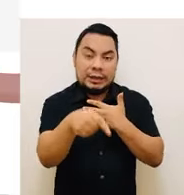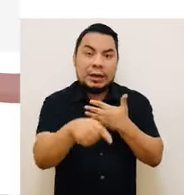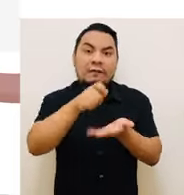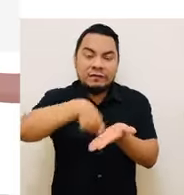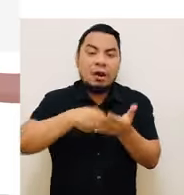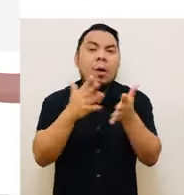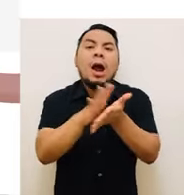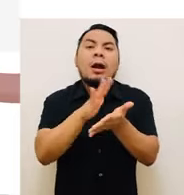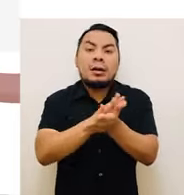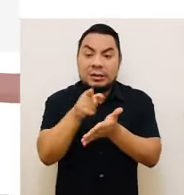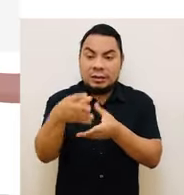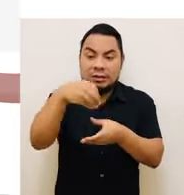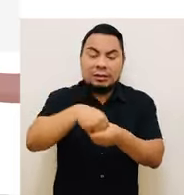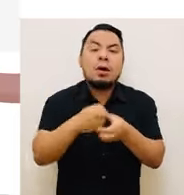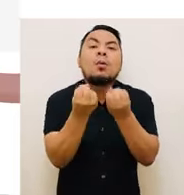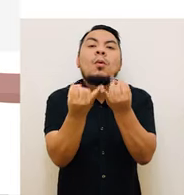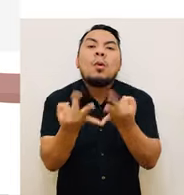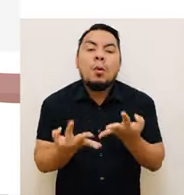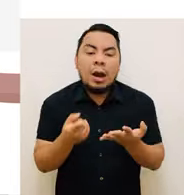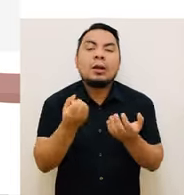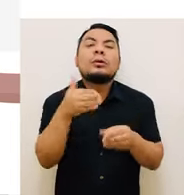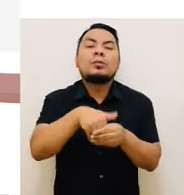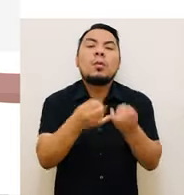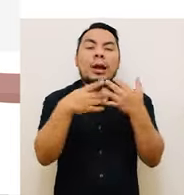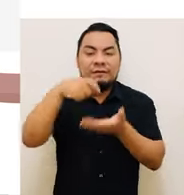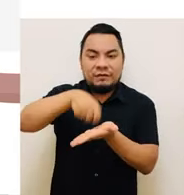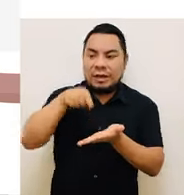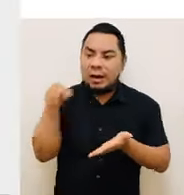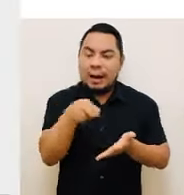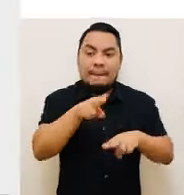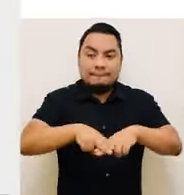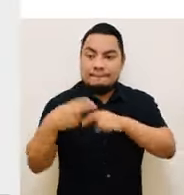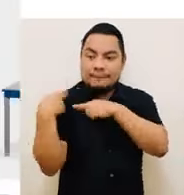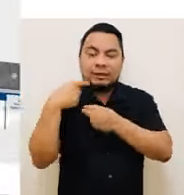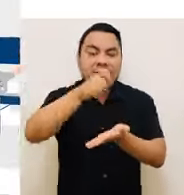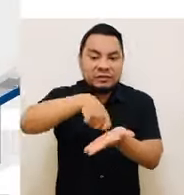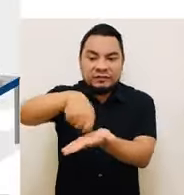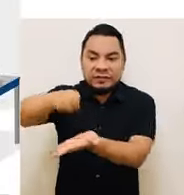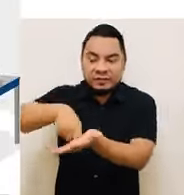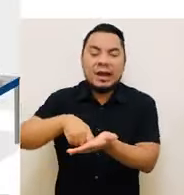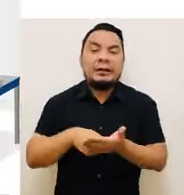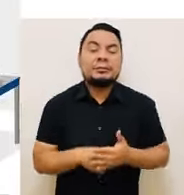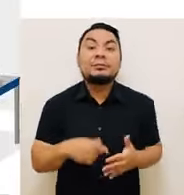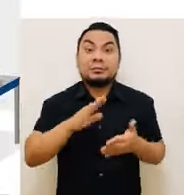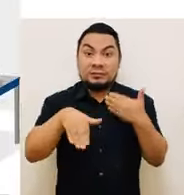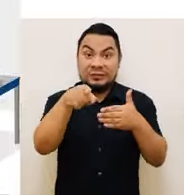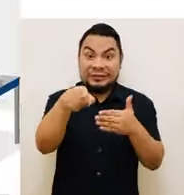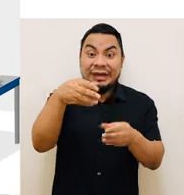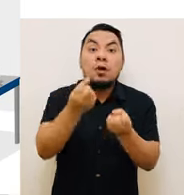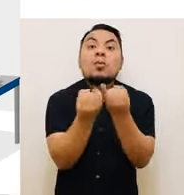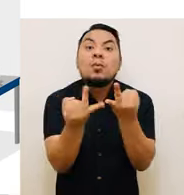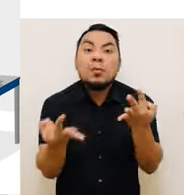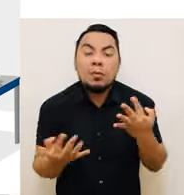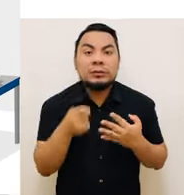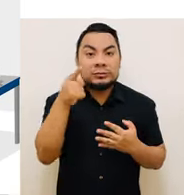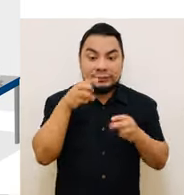cualquier hoja que ésta incluya, debidamente firmada por cada miembro de mesa. Toma en cuenta que durante el escrutinio, en